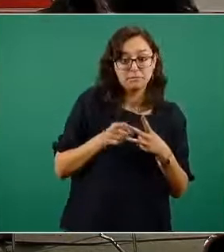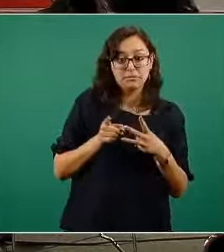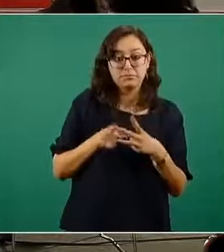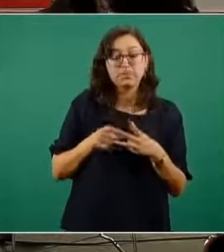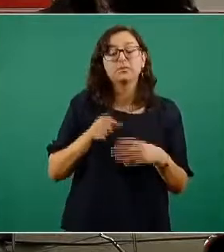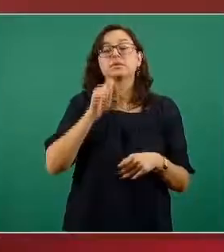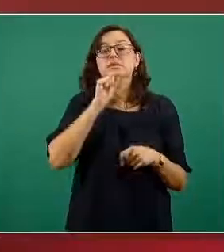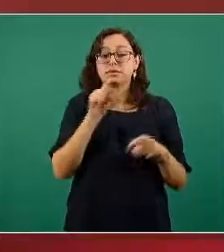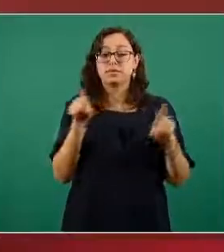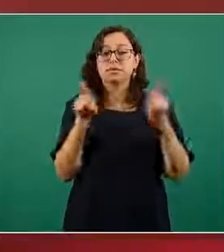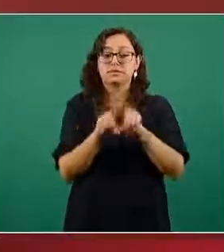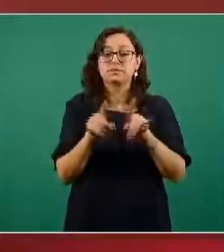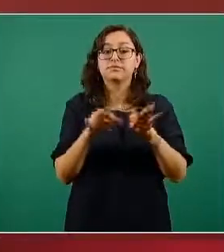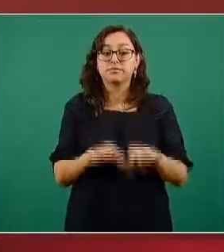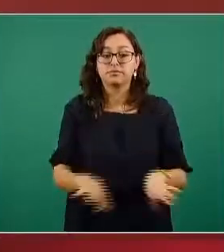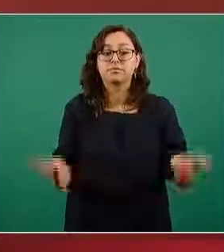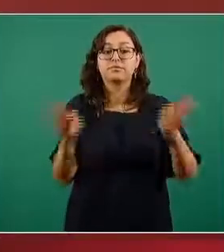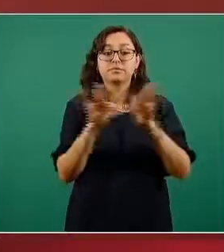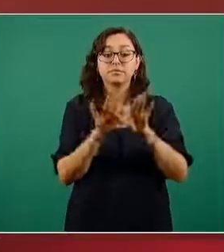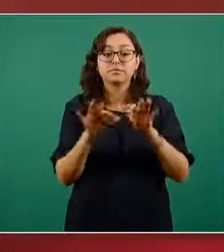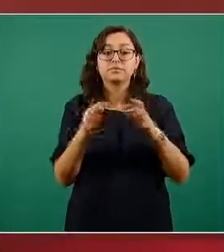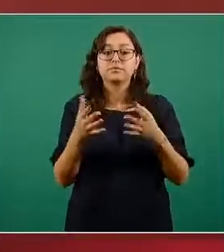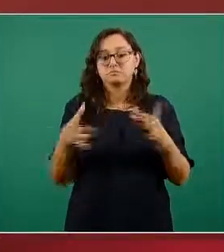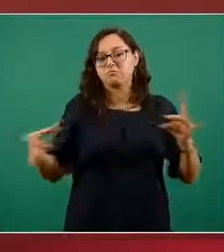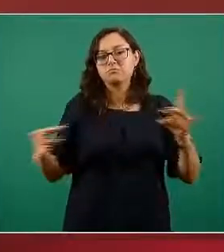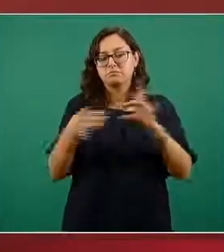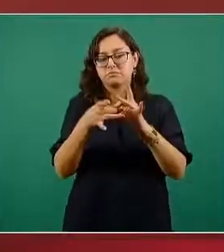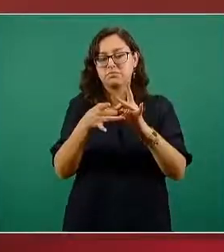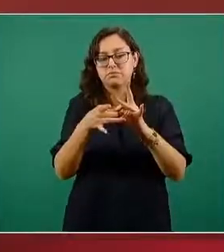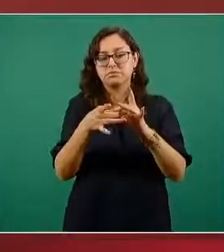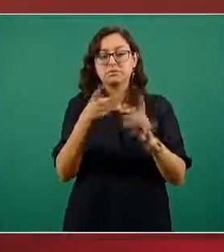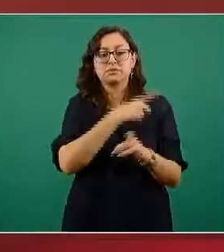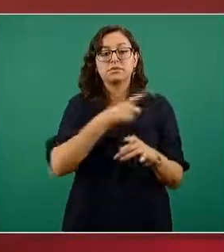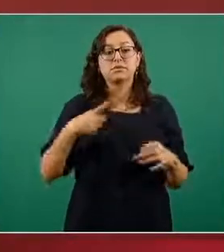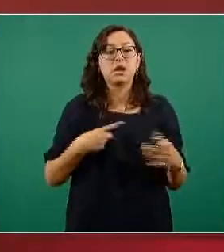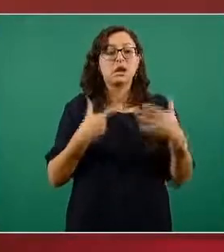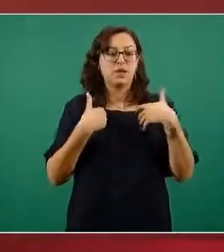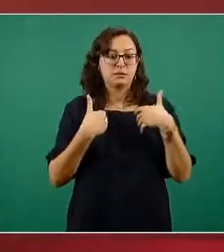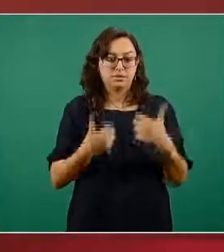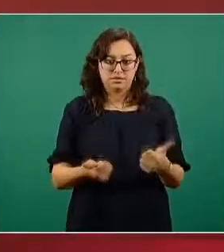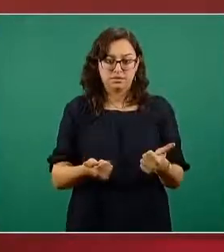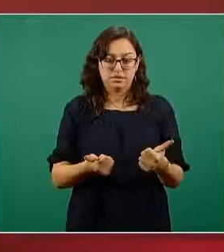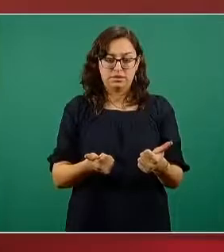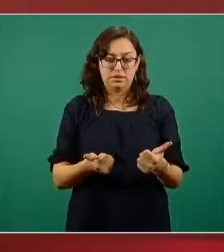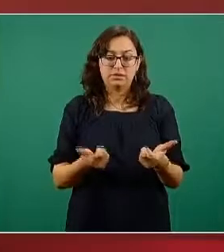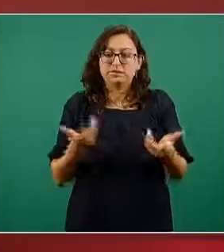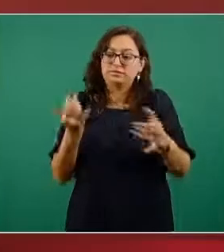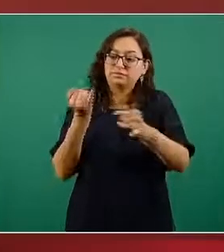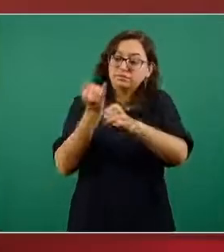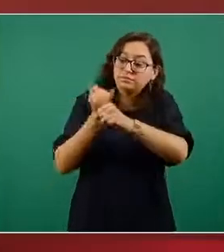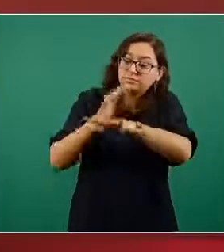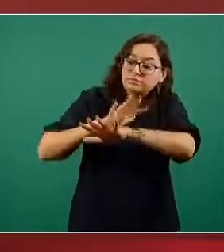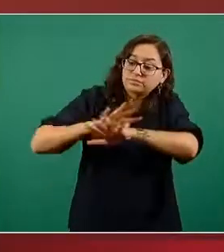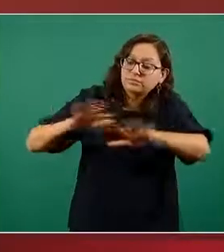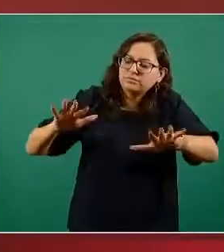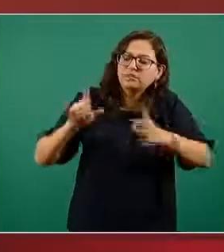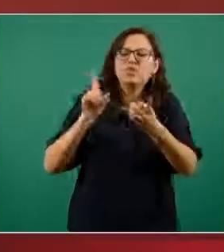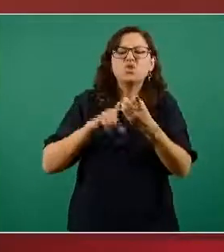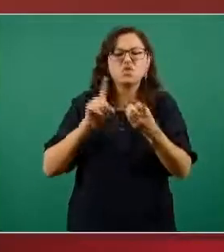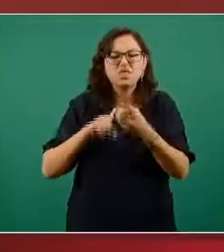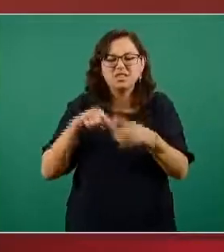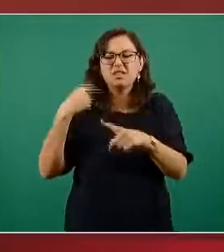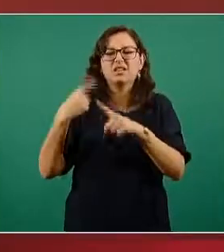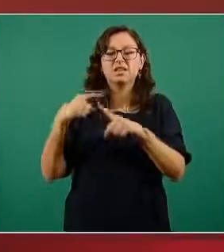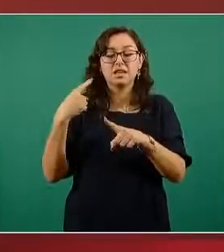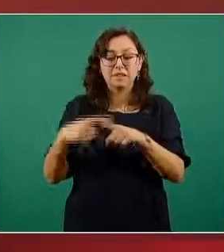es muy importante en parte se relacionaría con esto tener muy claro los elementos de información efectivamente como